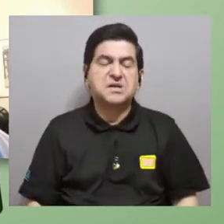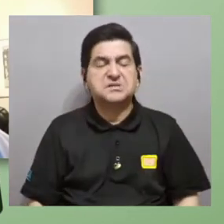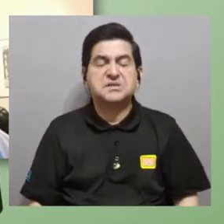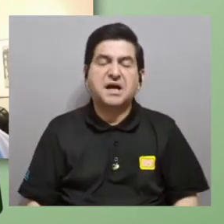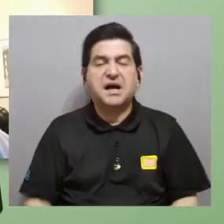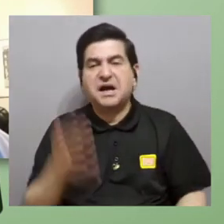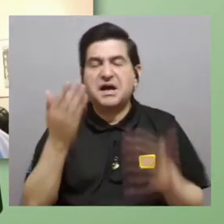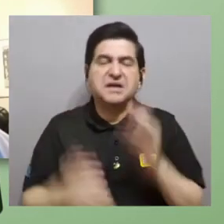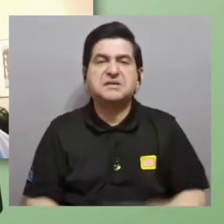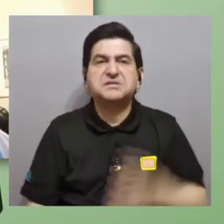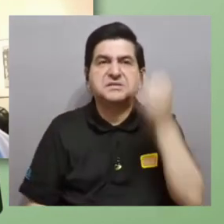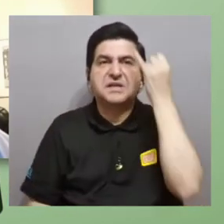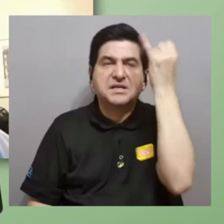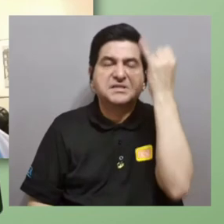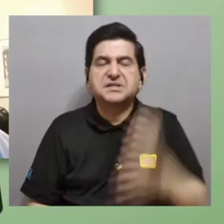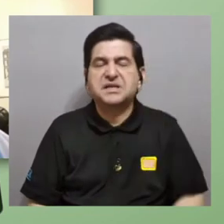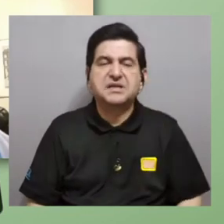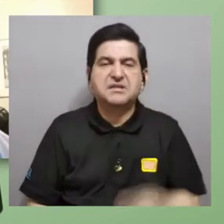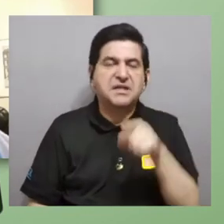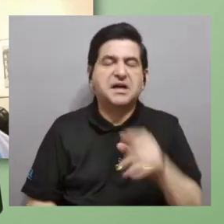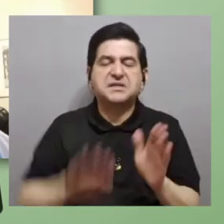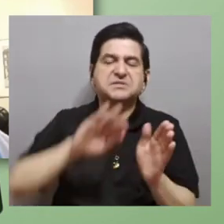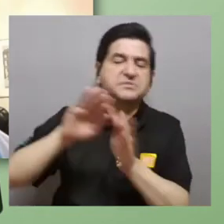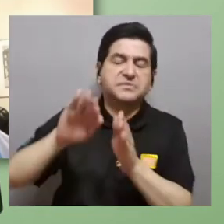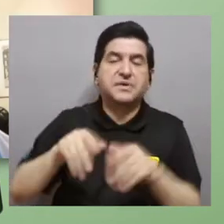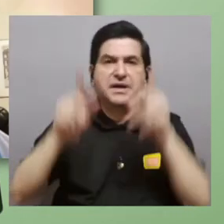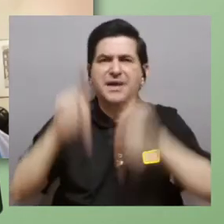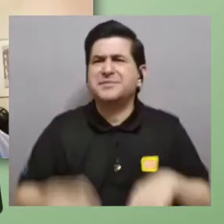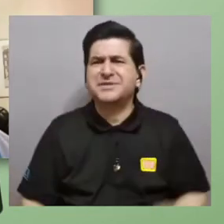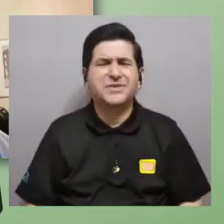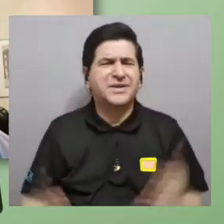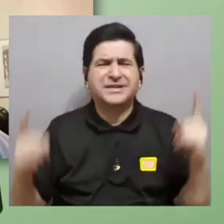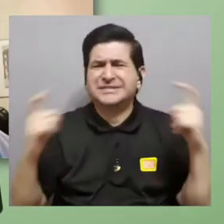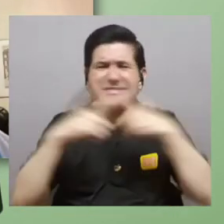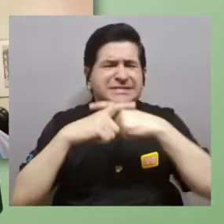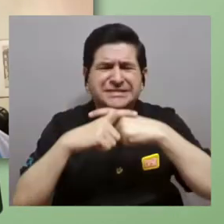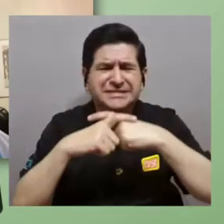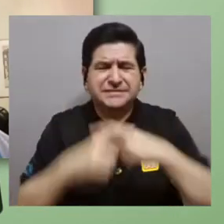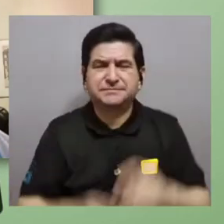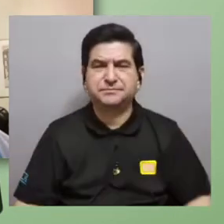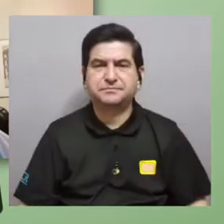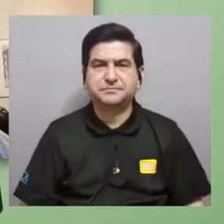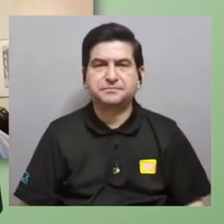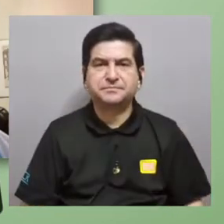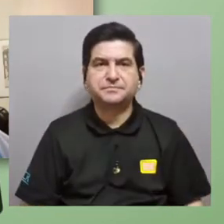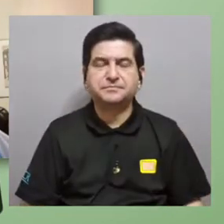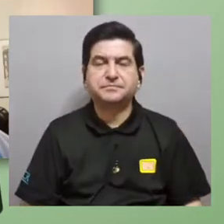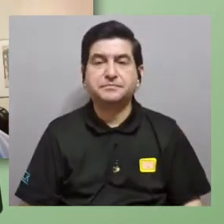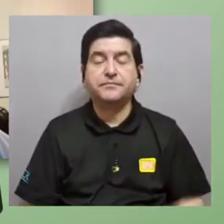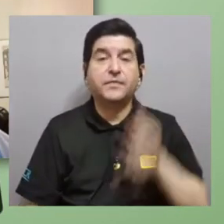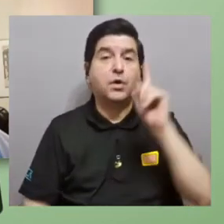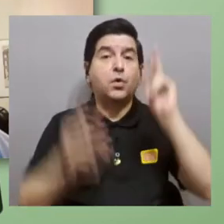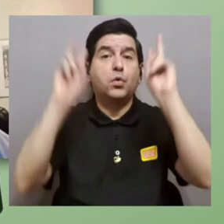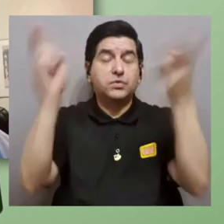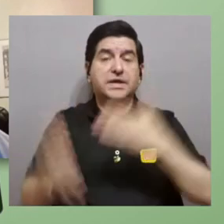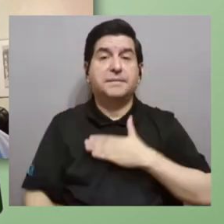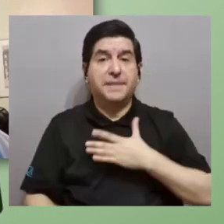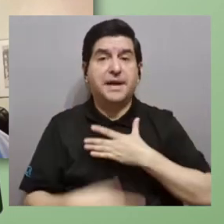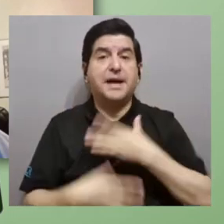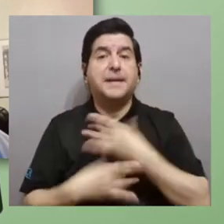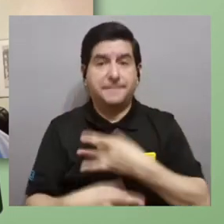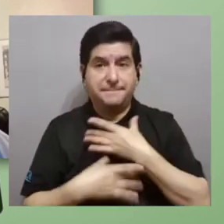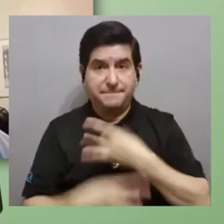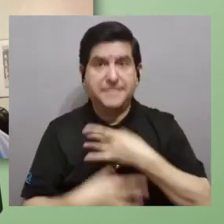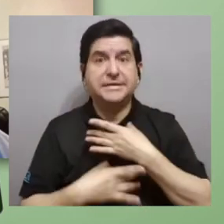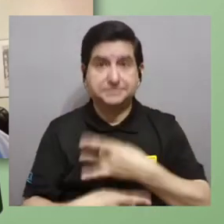ciertos conceptos y entonces a la gente se le hace complicado hay un tema que a mí me llama mucho la